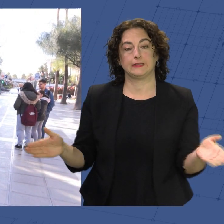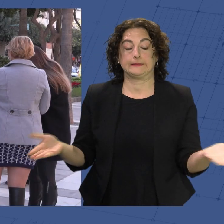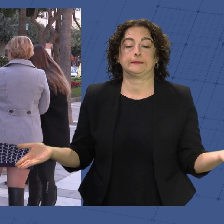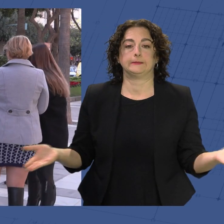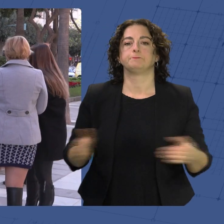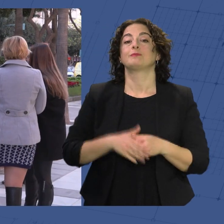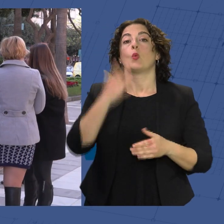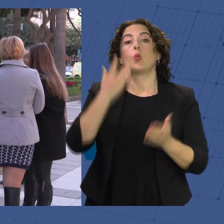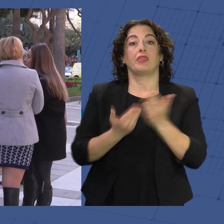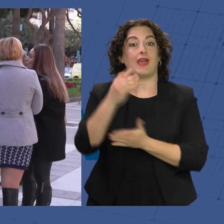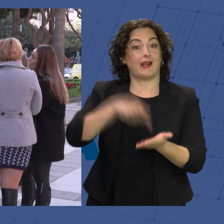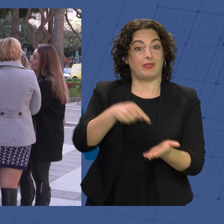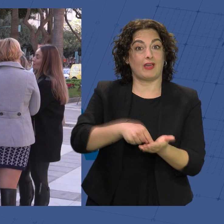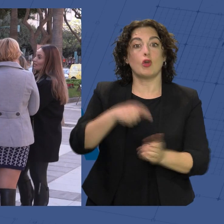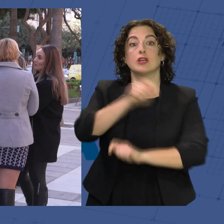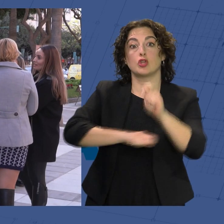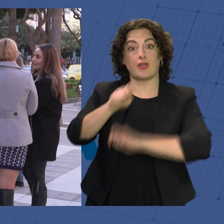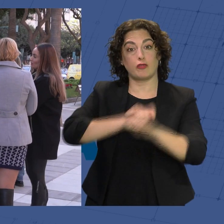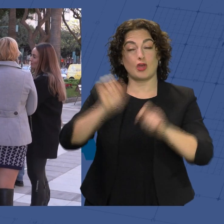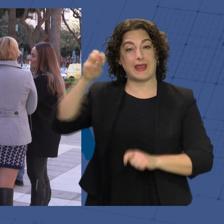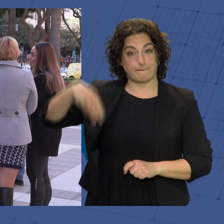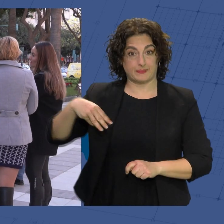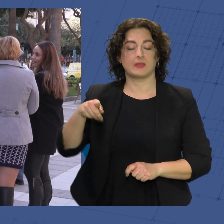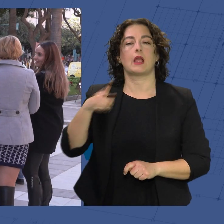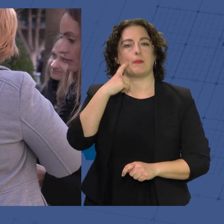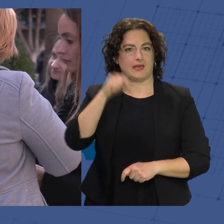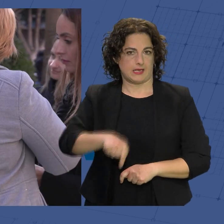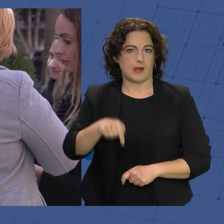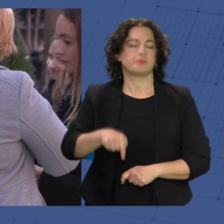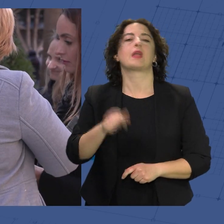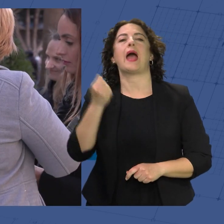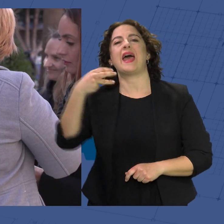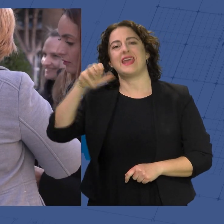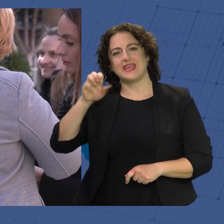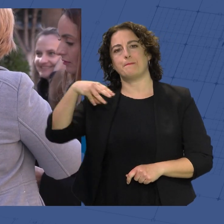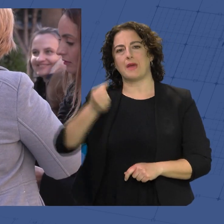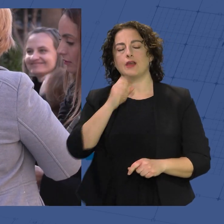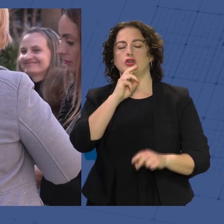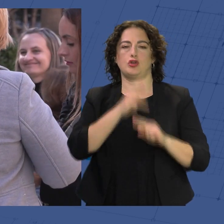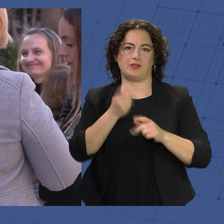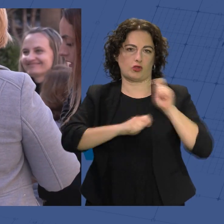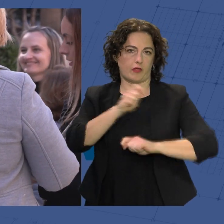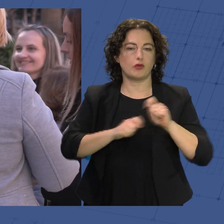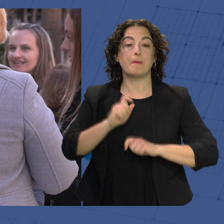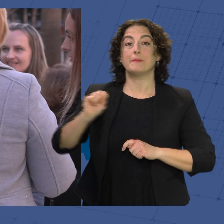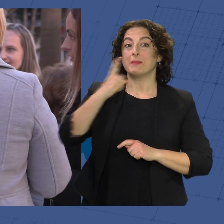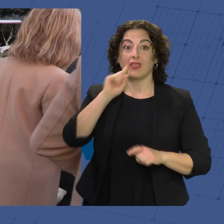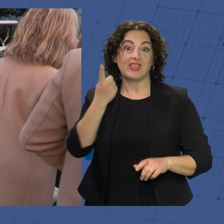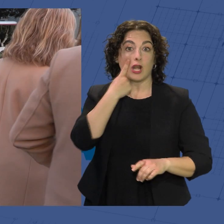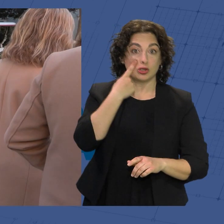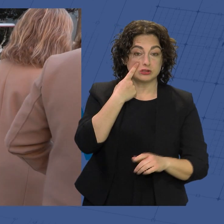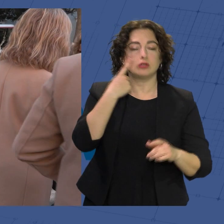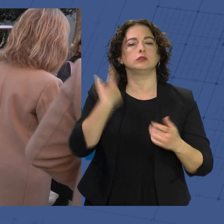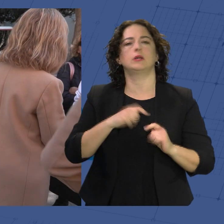de reivindicación, desde la Asociación de Esclerosis Múltiple de Almería, AEMA, también se pide que con el primer diagnóstico se conceda